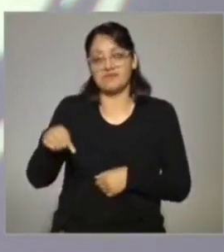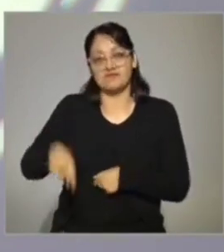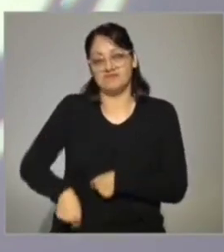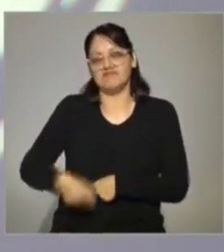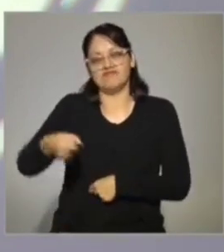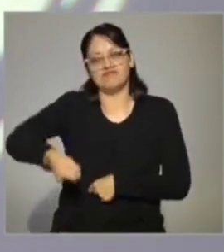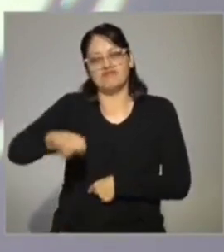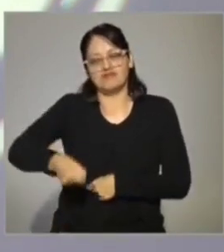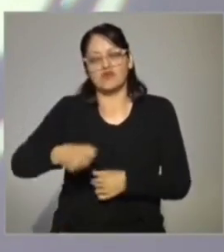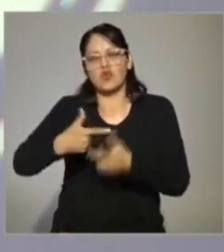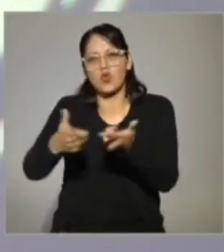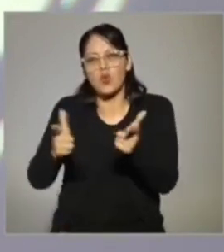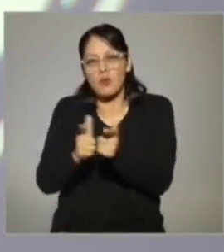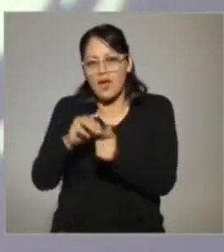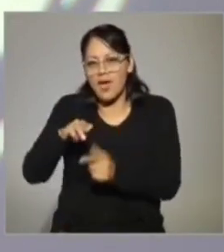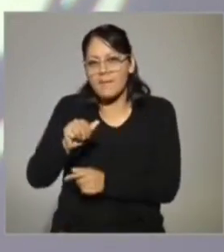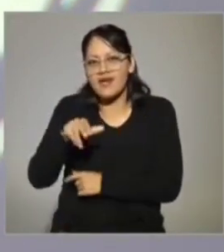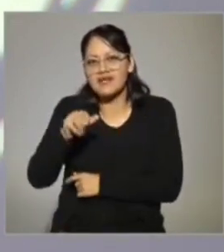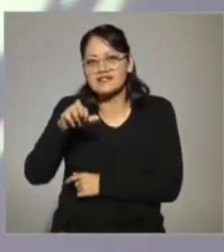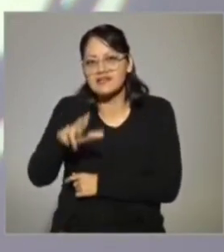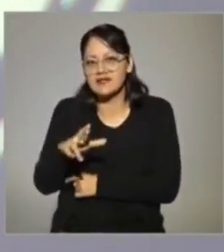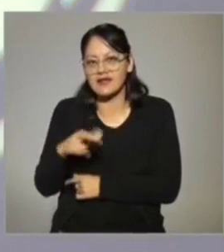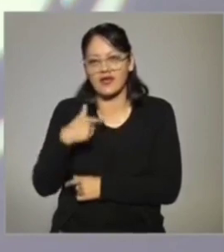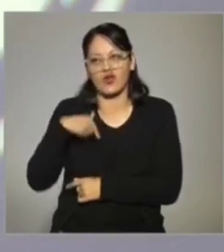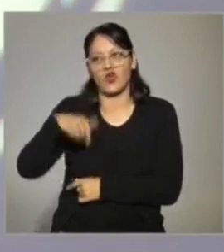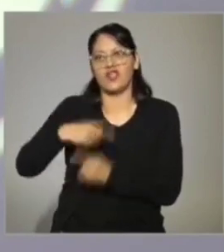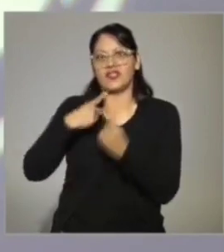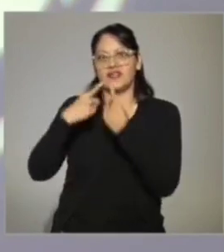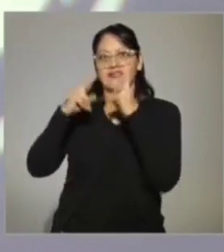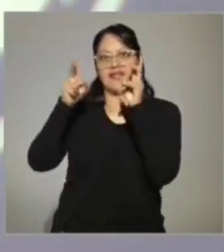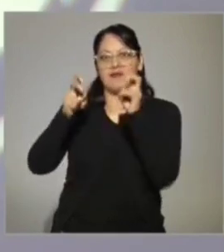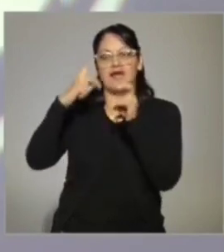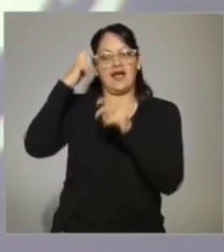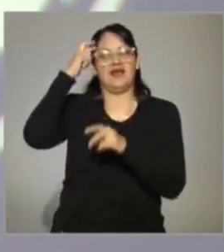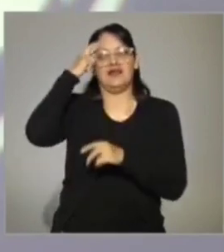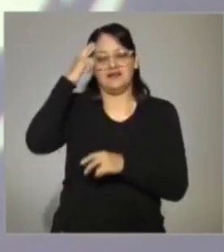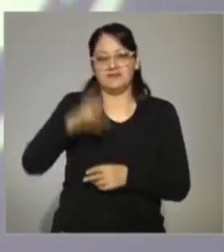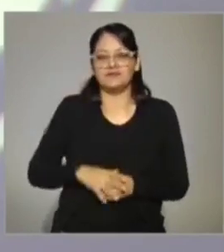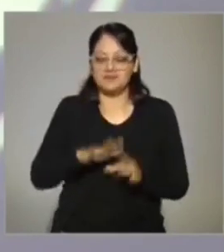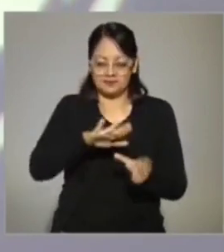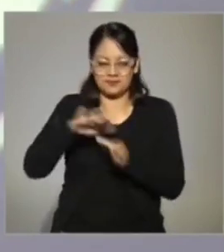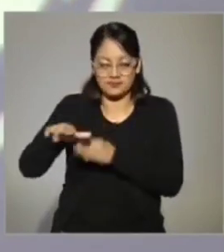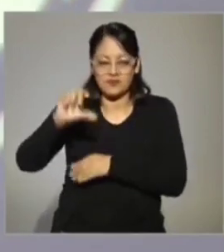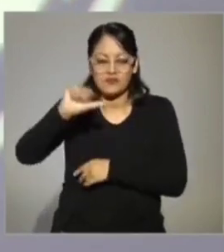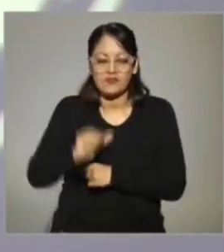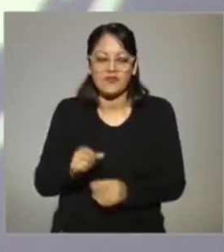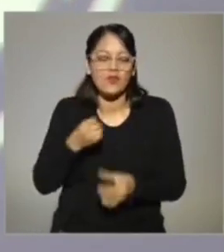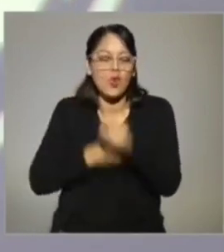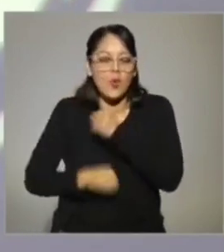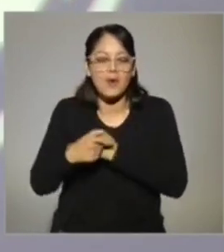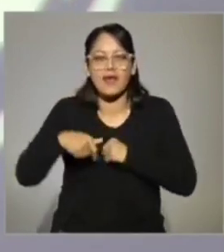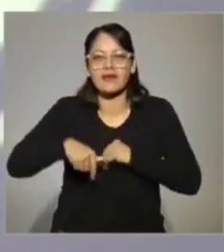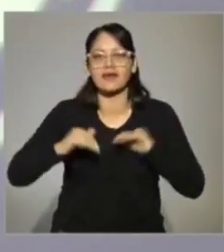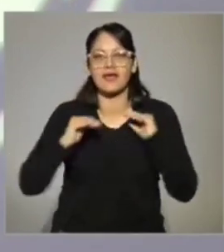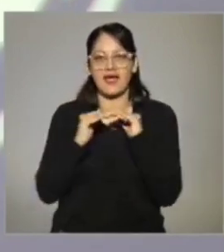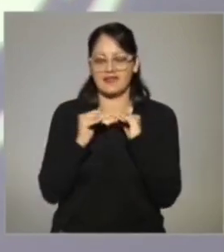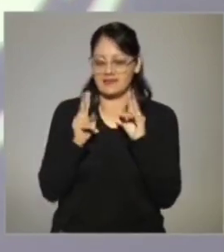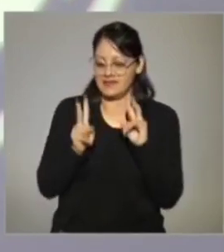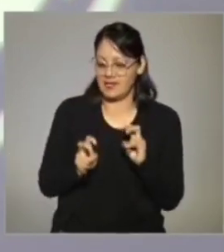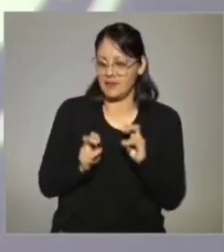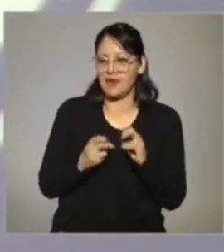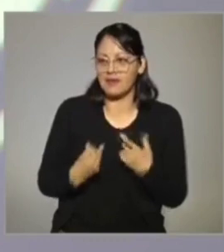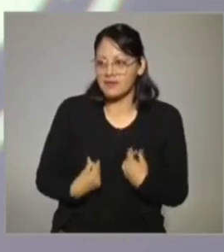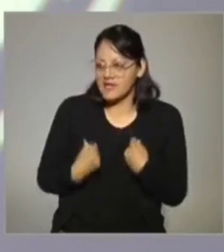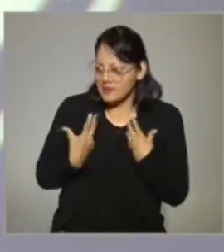saludo a Grupo Amanecer, que cómo me acordé de ellas y de ellos. Y bueno, la obra de hoy es una obra de casa, es una obra que se llama Sobreviviendo